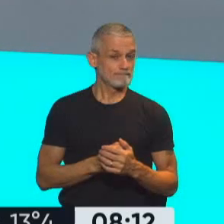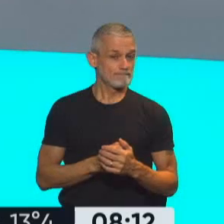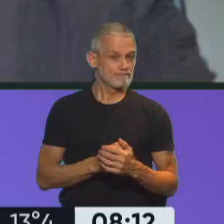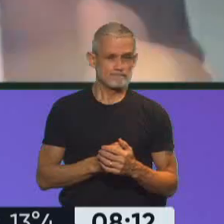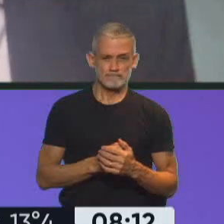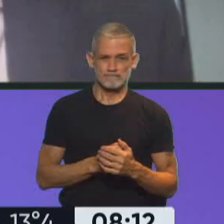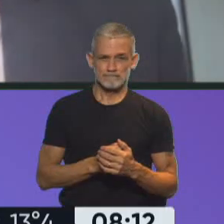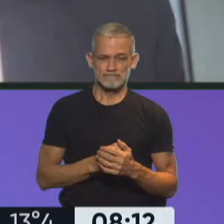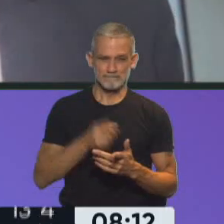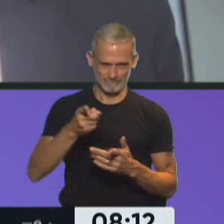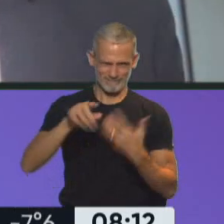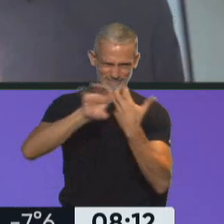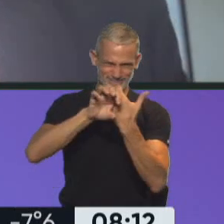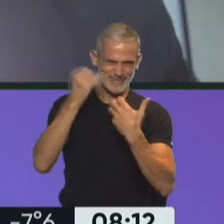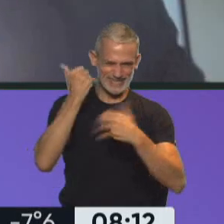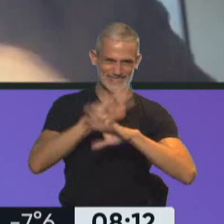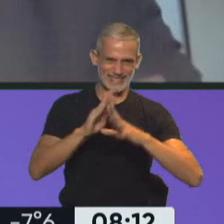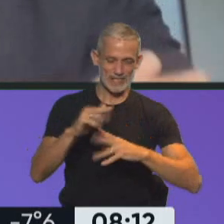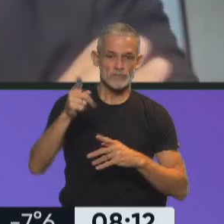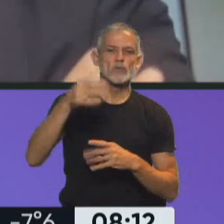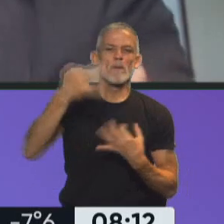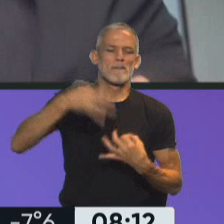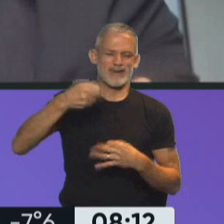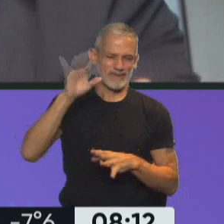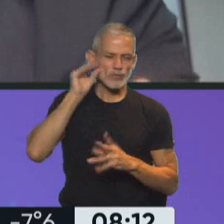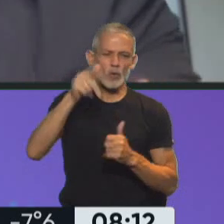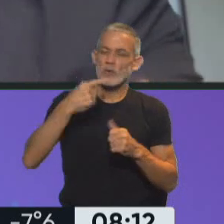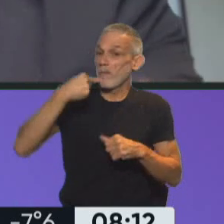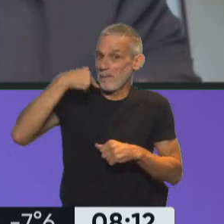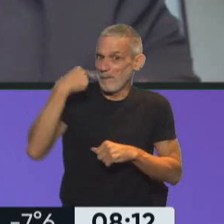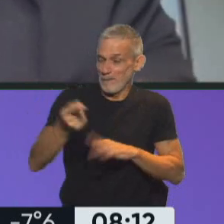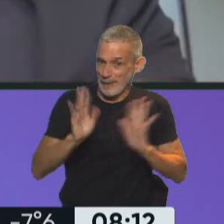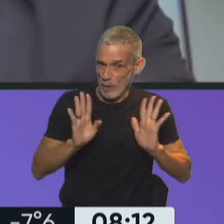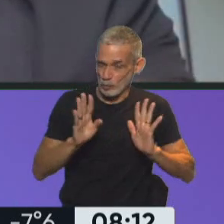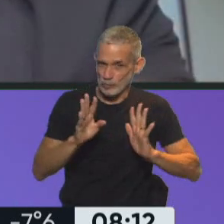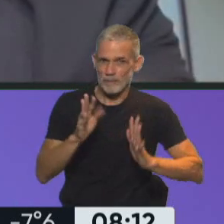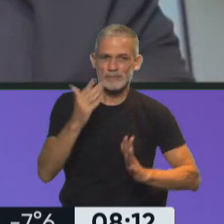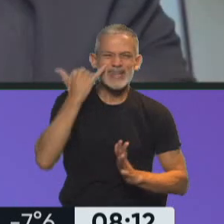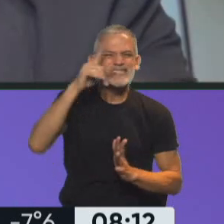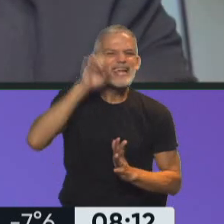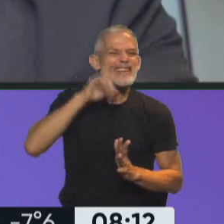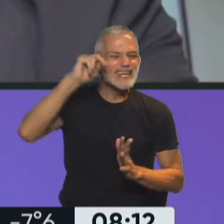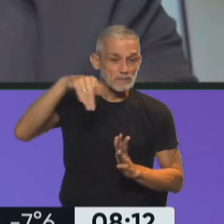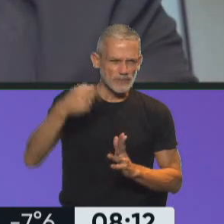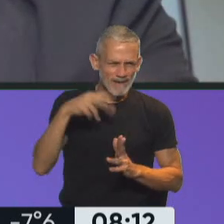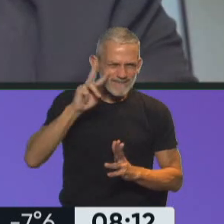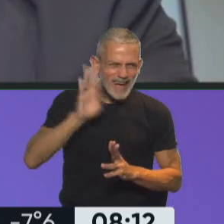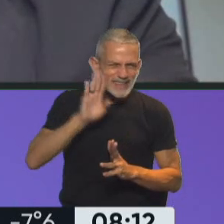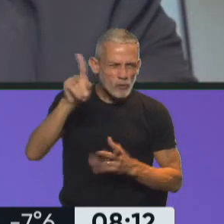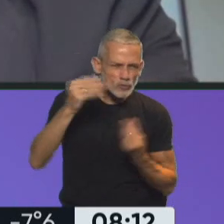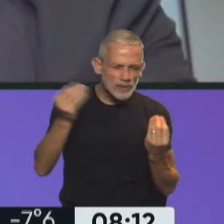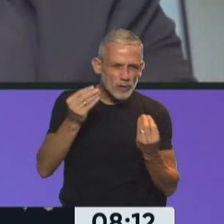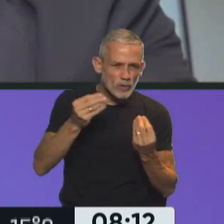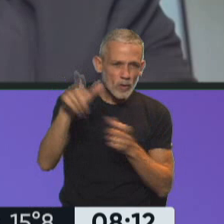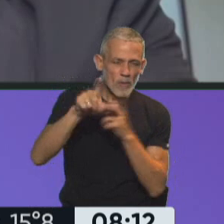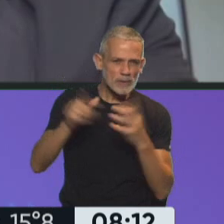A ver, diputado, ¿nos escucha? Sí, ahí está. Sí, perfectamente. Buen día, buen día. No sé si usted vio recién lo que pasa en Estados Unidos, que hay